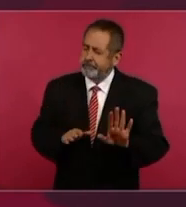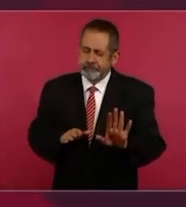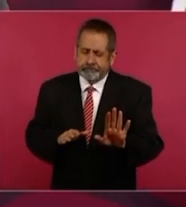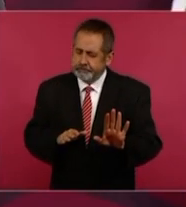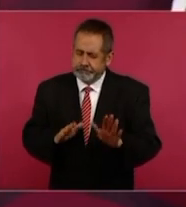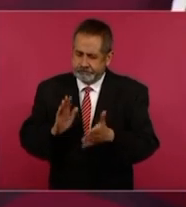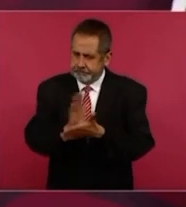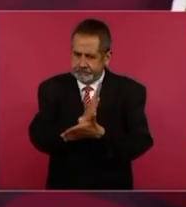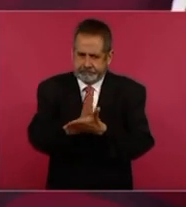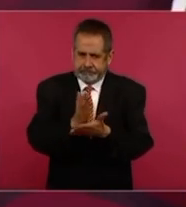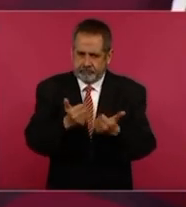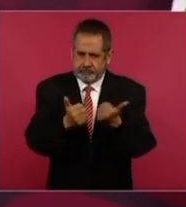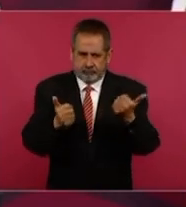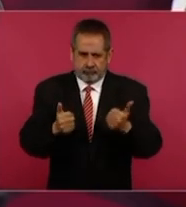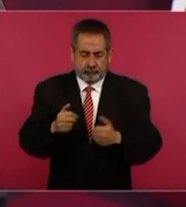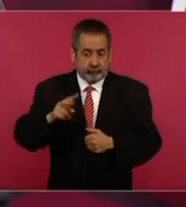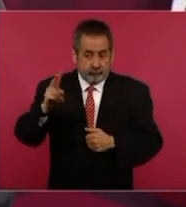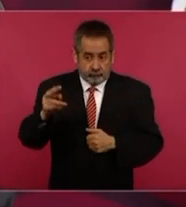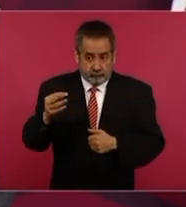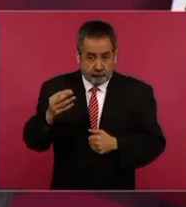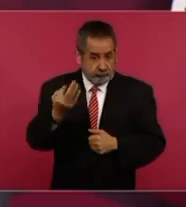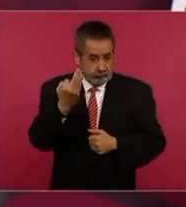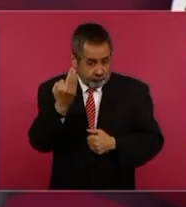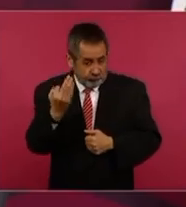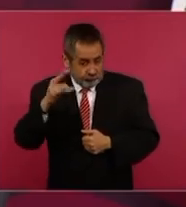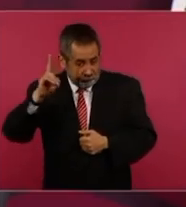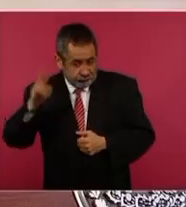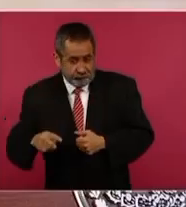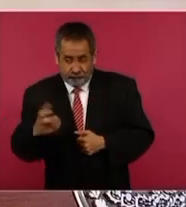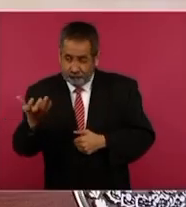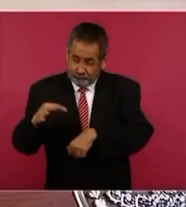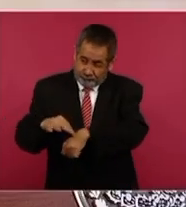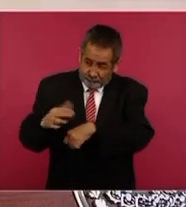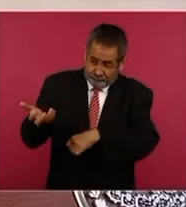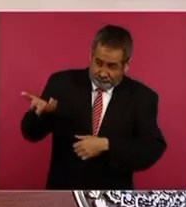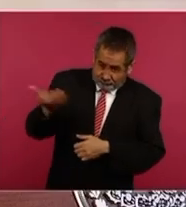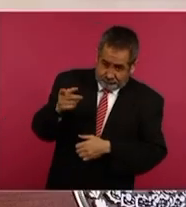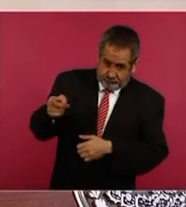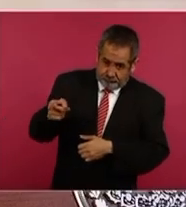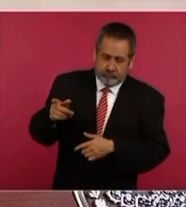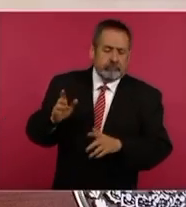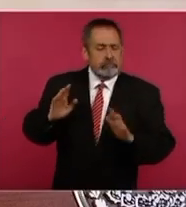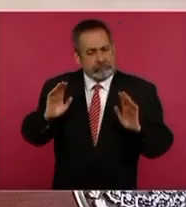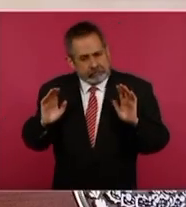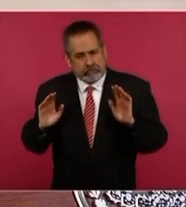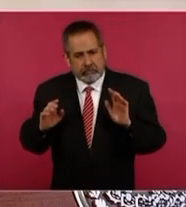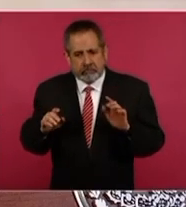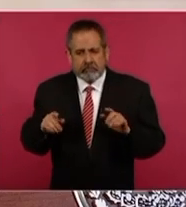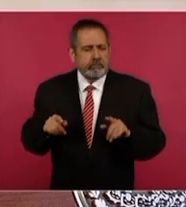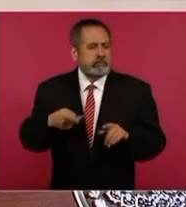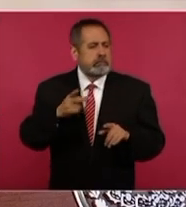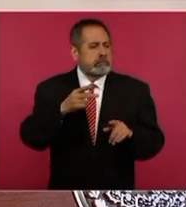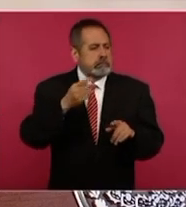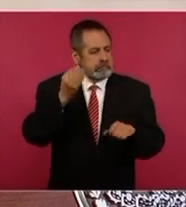de los hechos reales, porque como